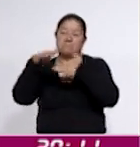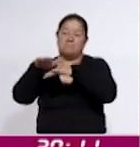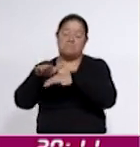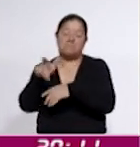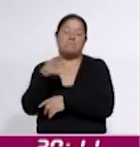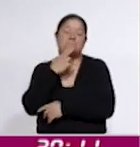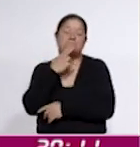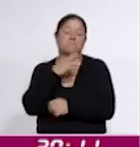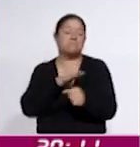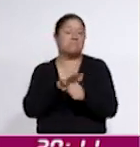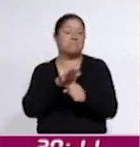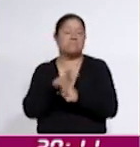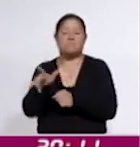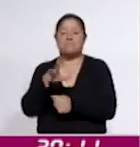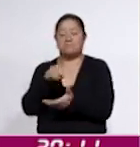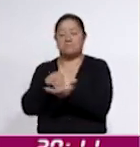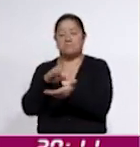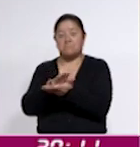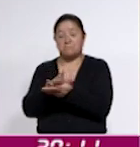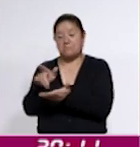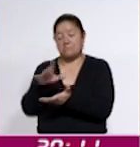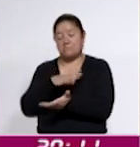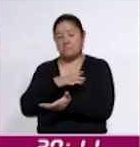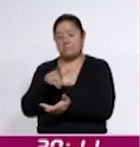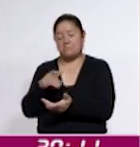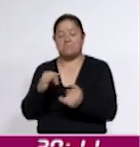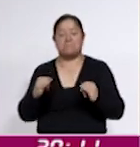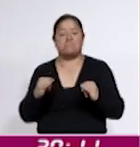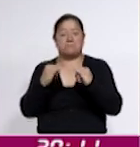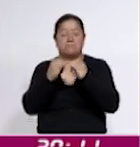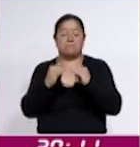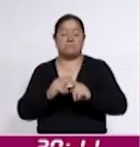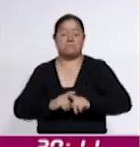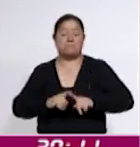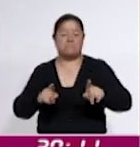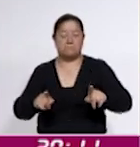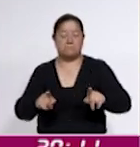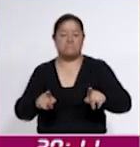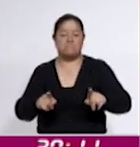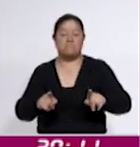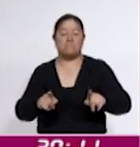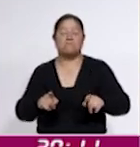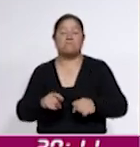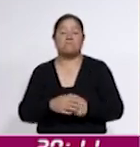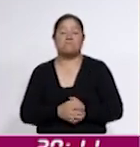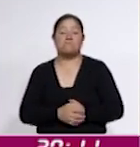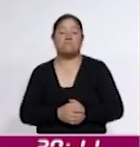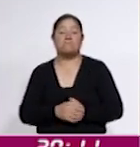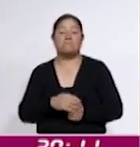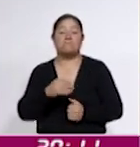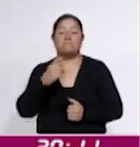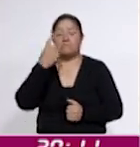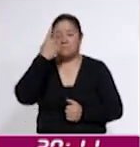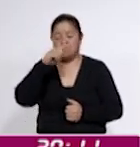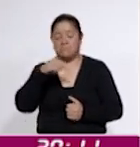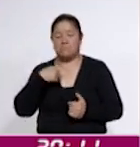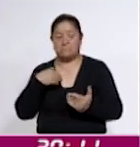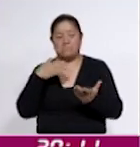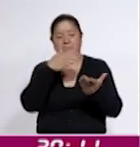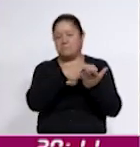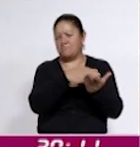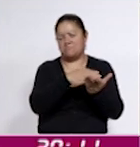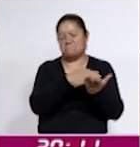también las citas, pues en institutos, en donde ya no puede uno trasladarse, sino que ya nada más por el Internet.